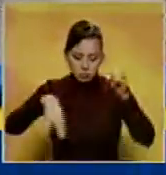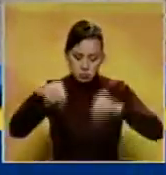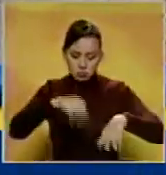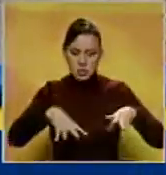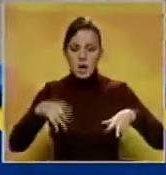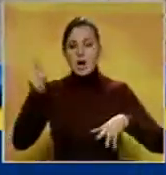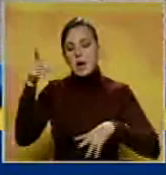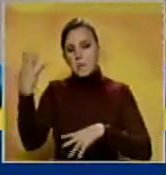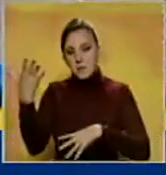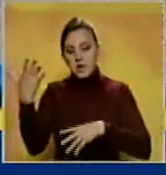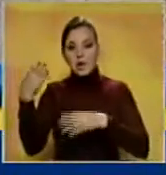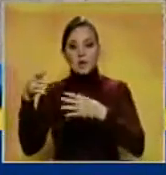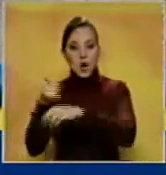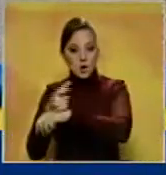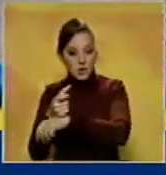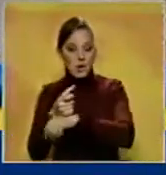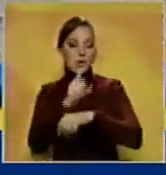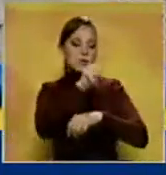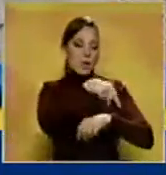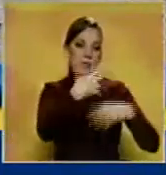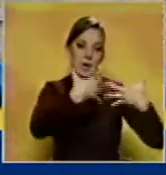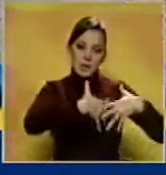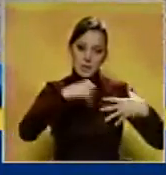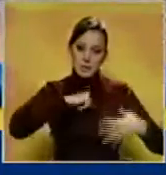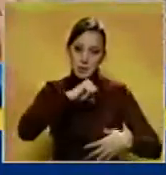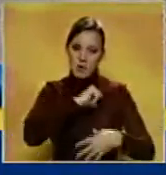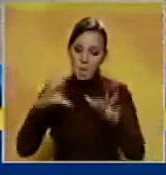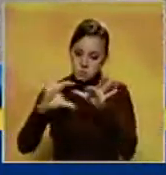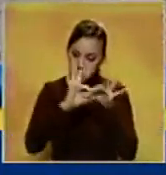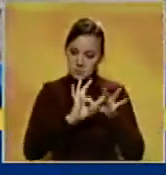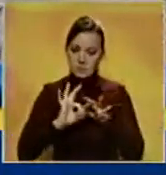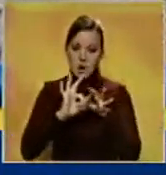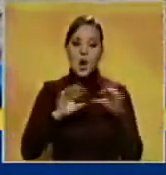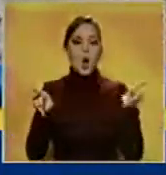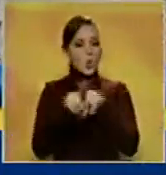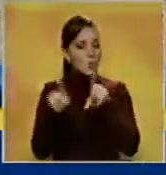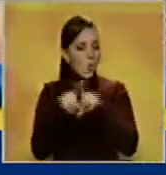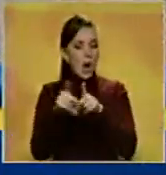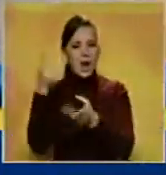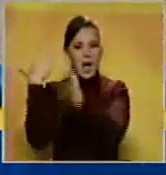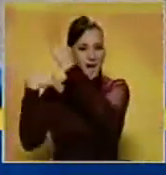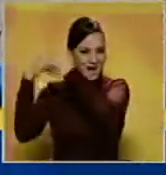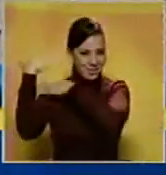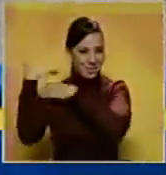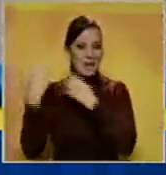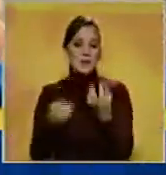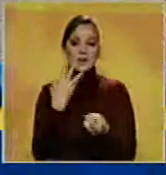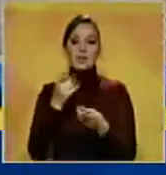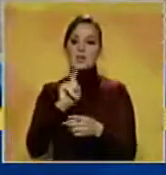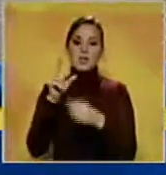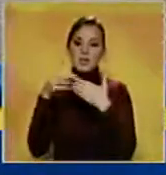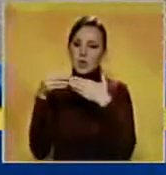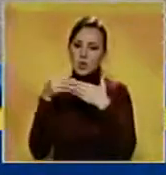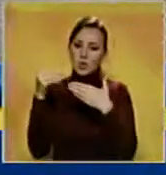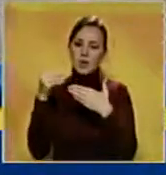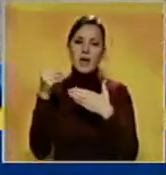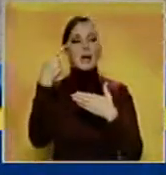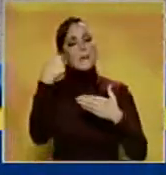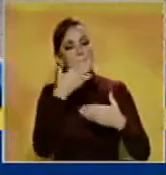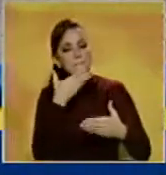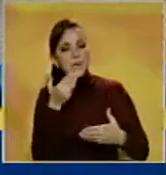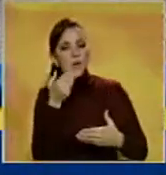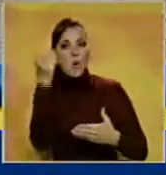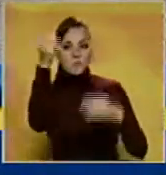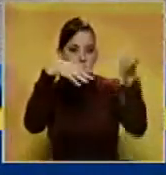incluyendo al sector privado que está realmente comprometido, podamos generar ese nuevo modelo para que en vez de dólares se traigan la materia prima